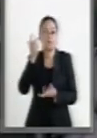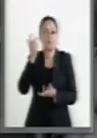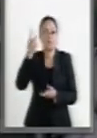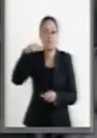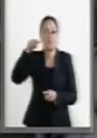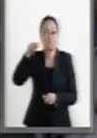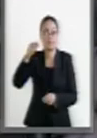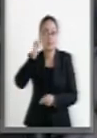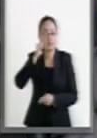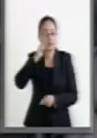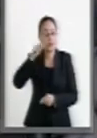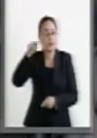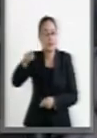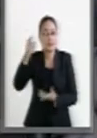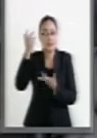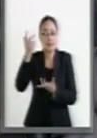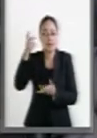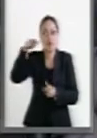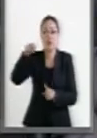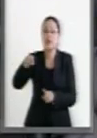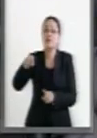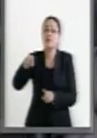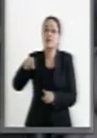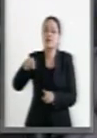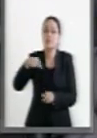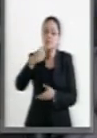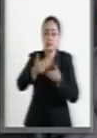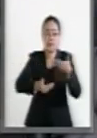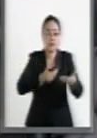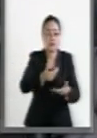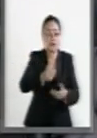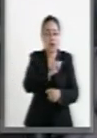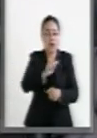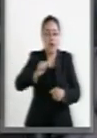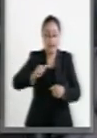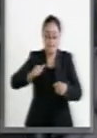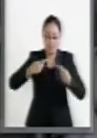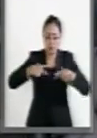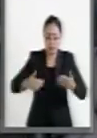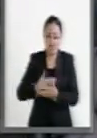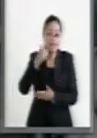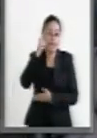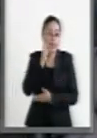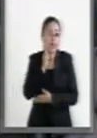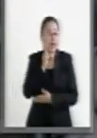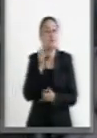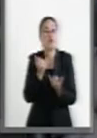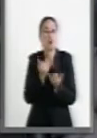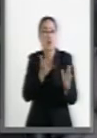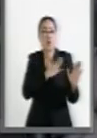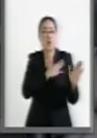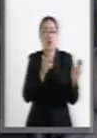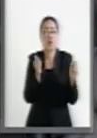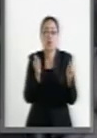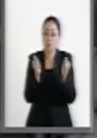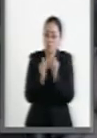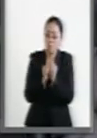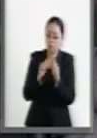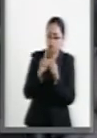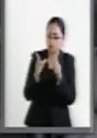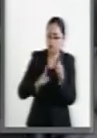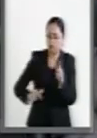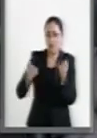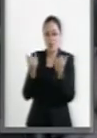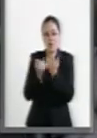siempre te lo he deseado, que le sigas sirviendo a los guerrerenses y te comprometas, como lo has hecho siempre,